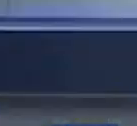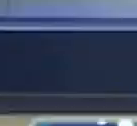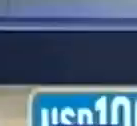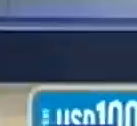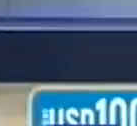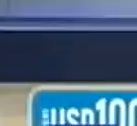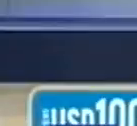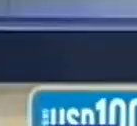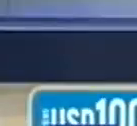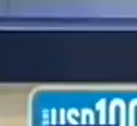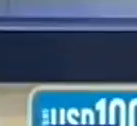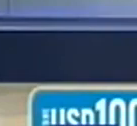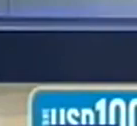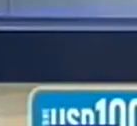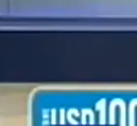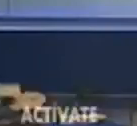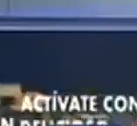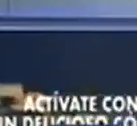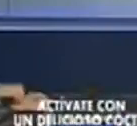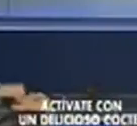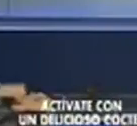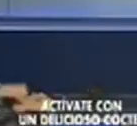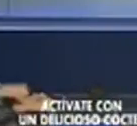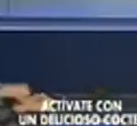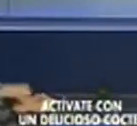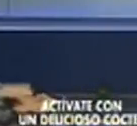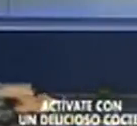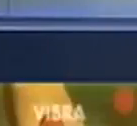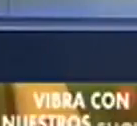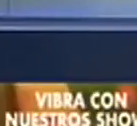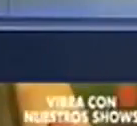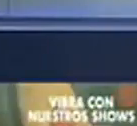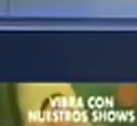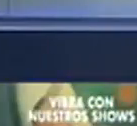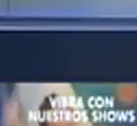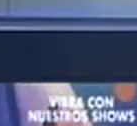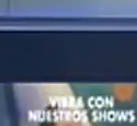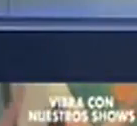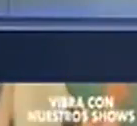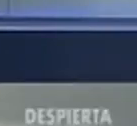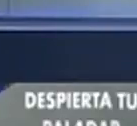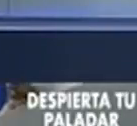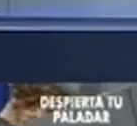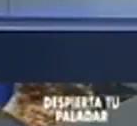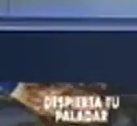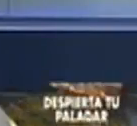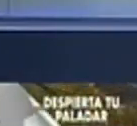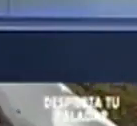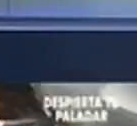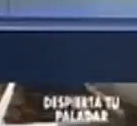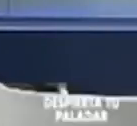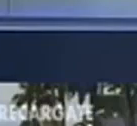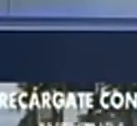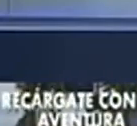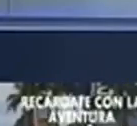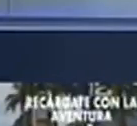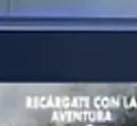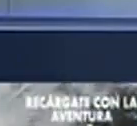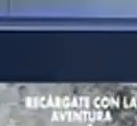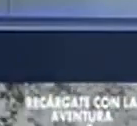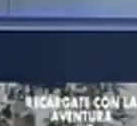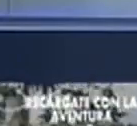Y para todos los amantes de la diversión y de las vacaciones inolvidables, de Cameron Salinitas, espera por ti.